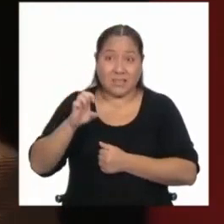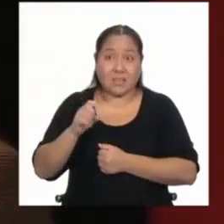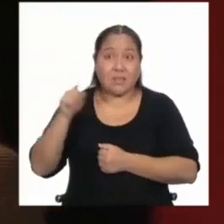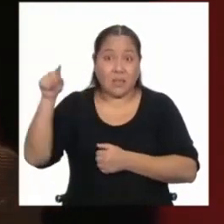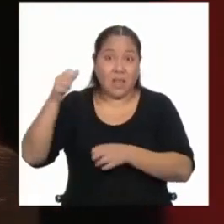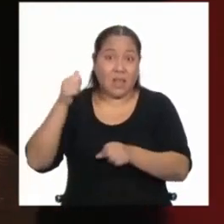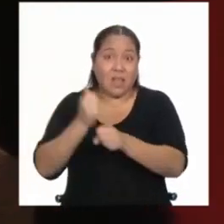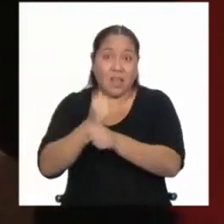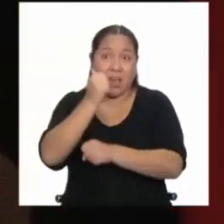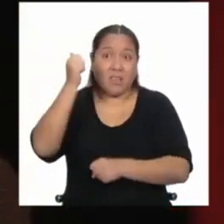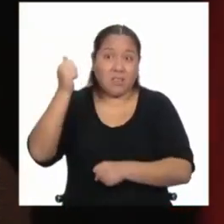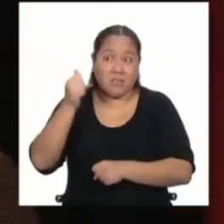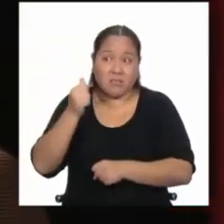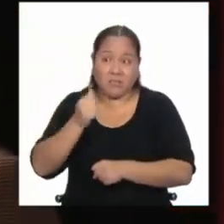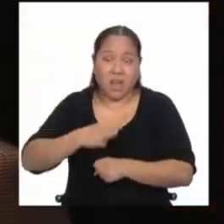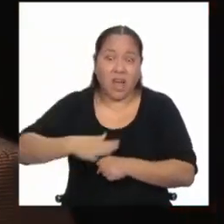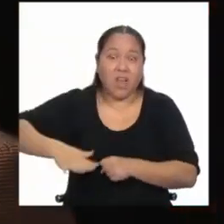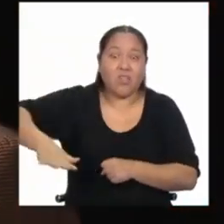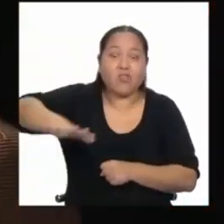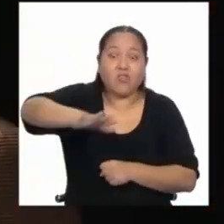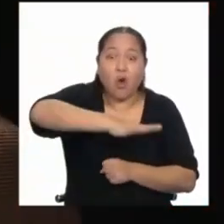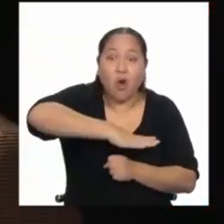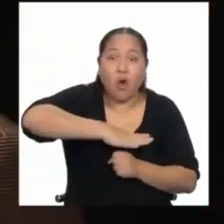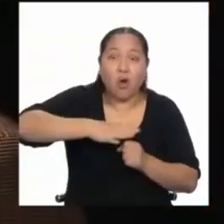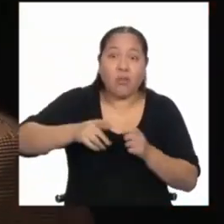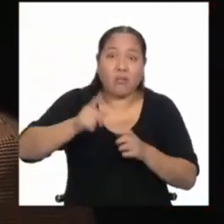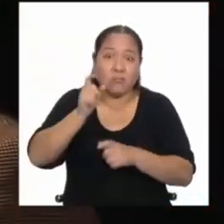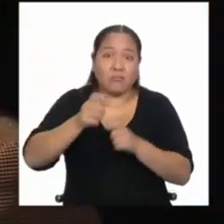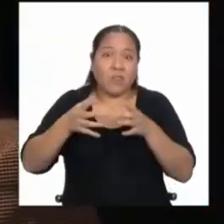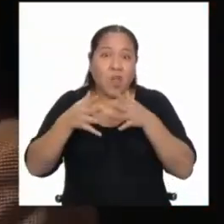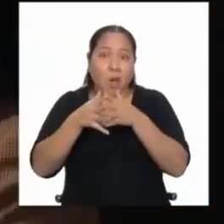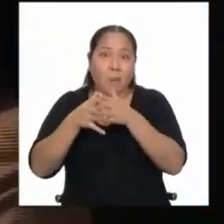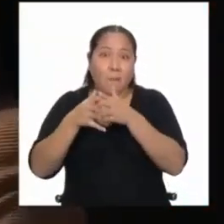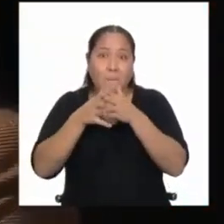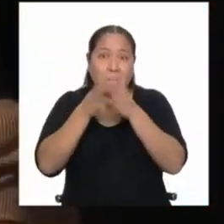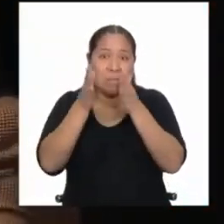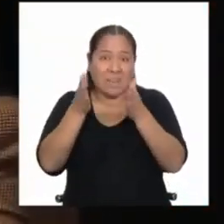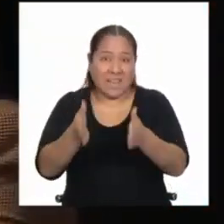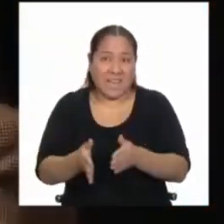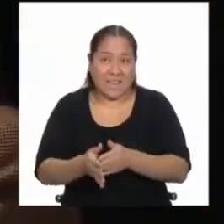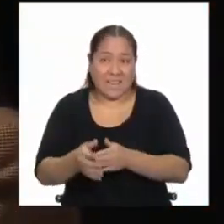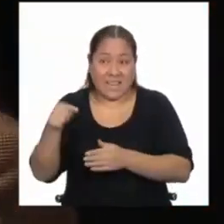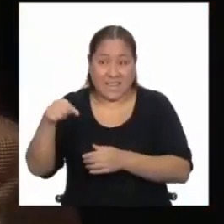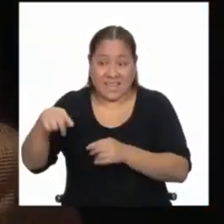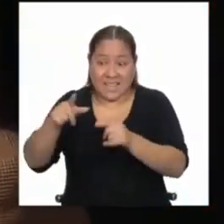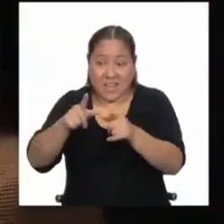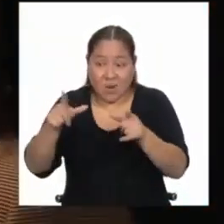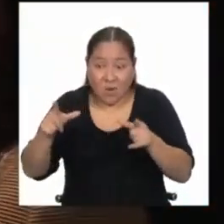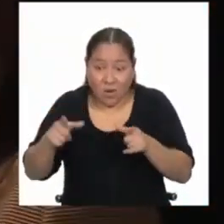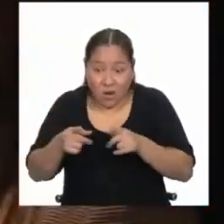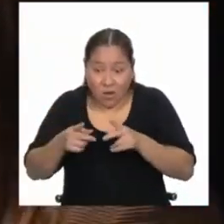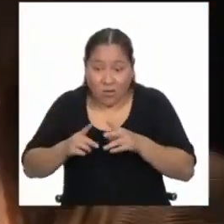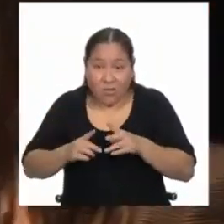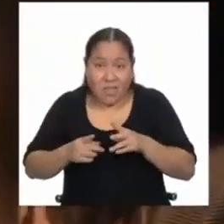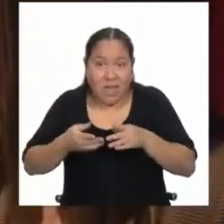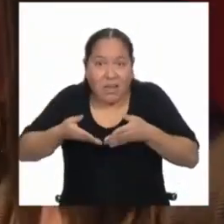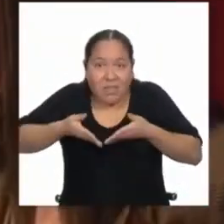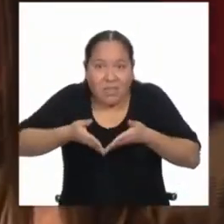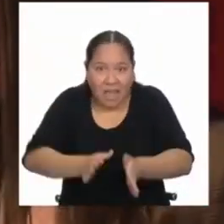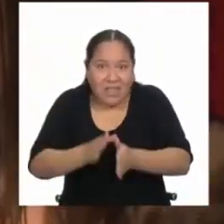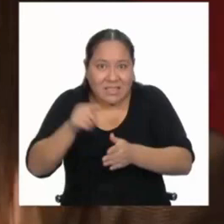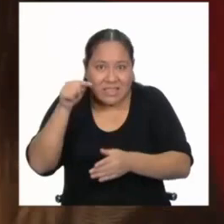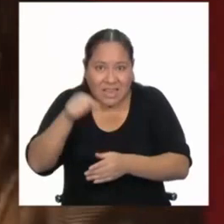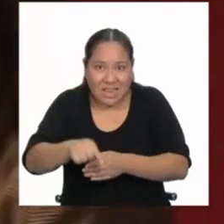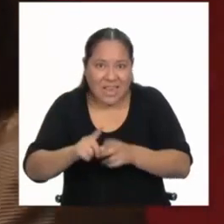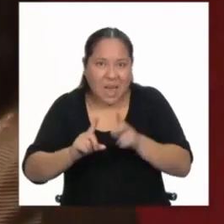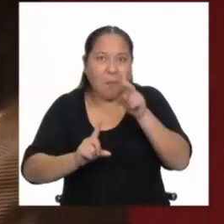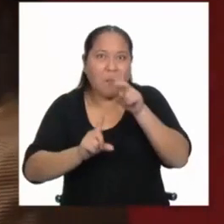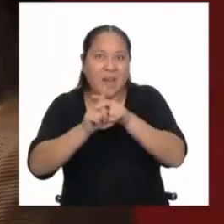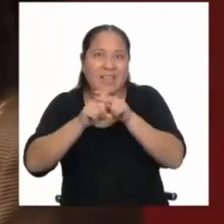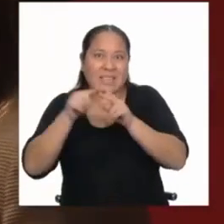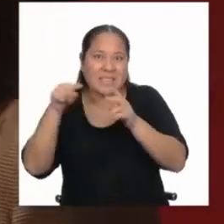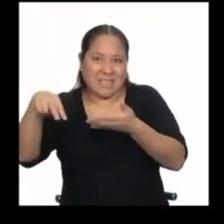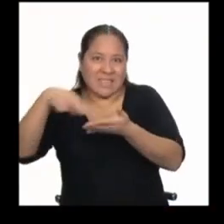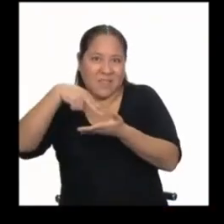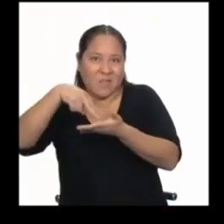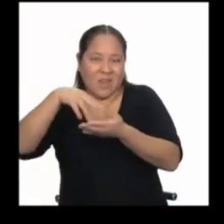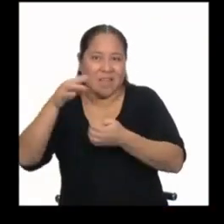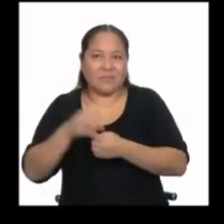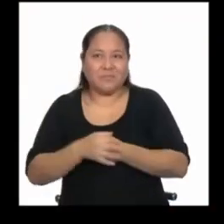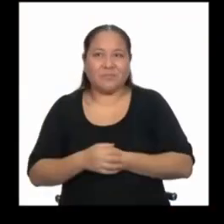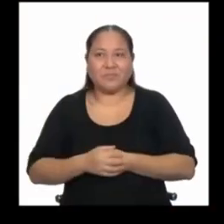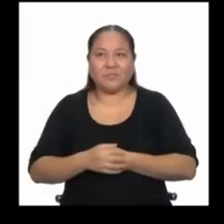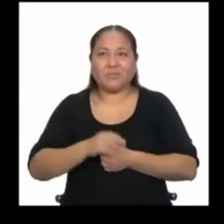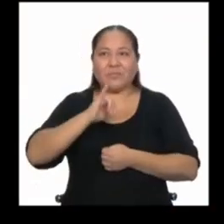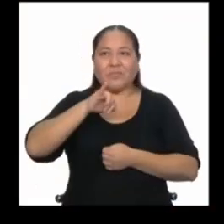ganó. Le ganó a todos los americanos en el estado donde nace el Breakdance. Jordi, hoy